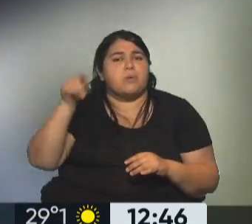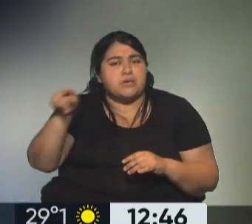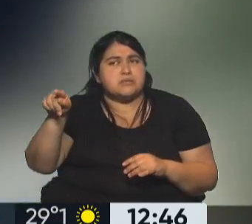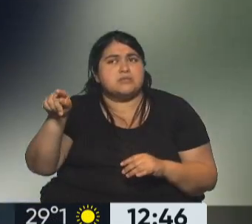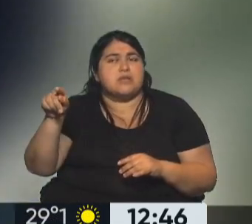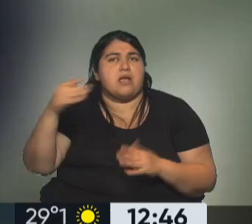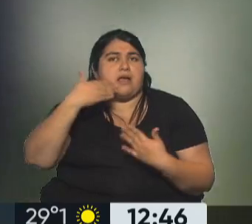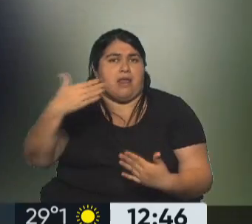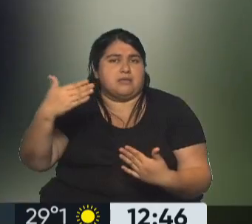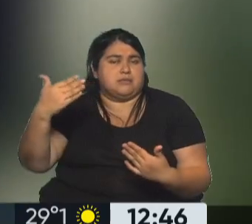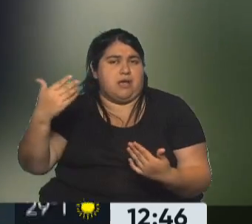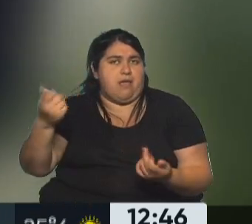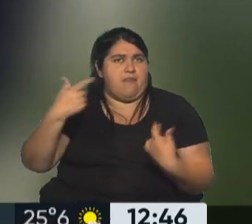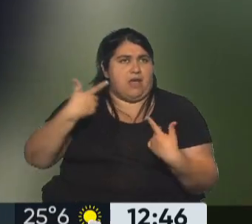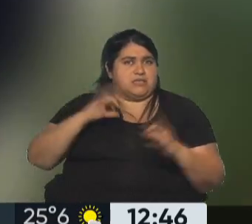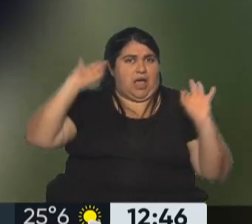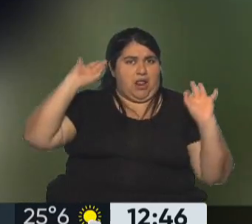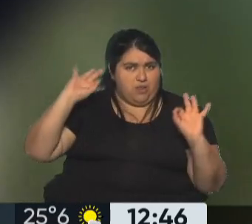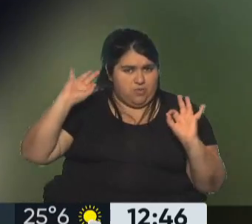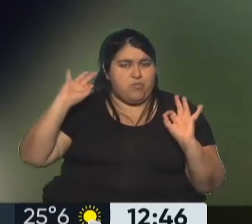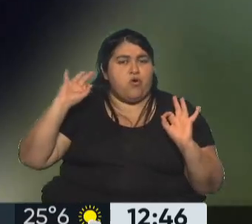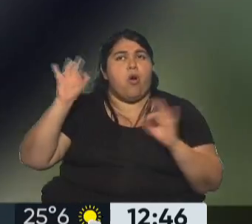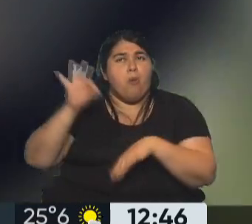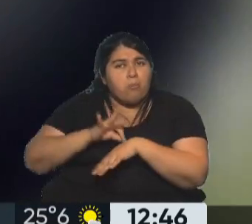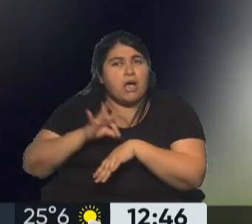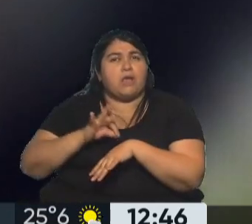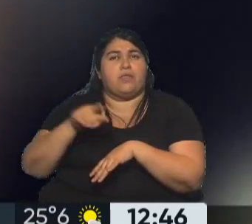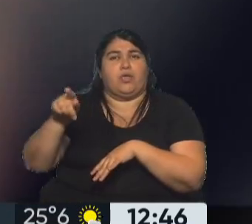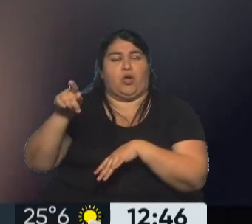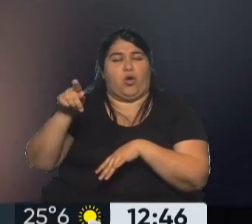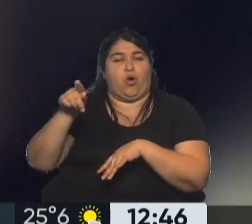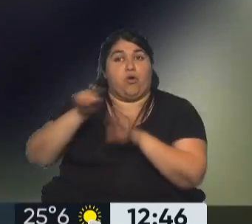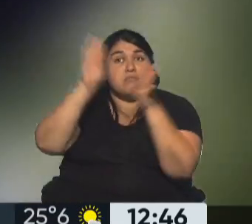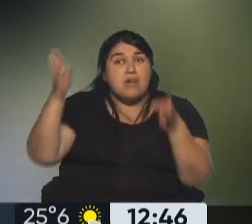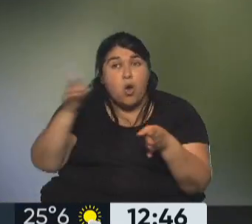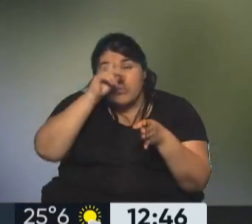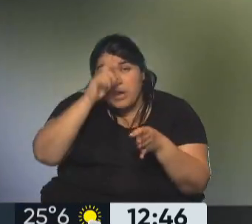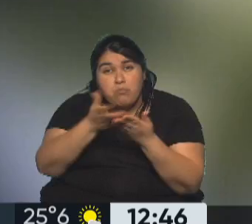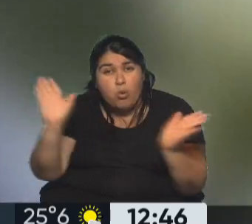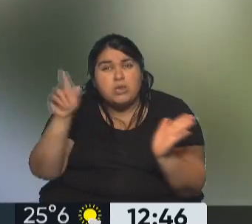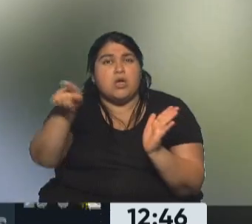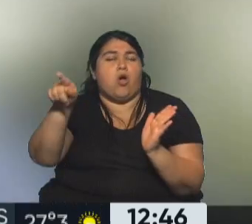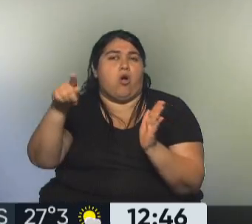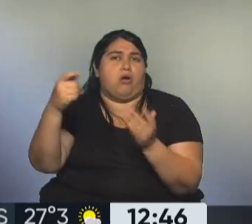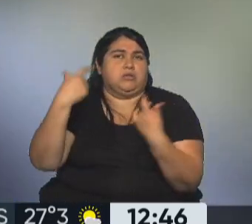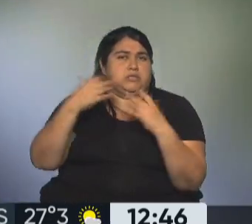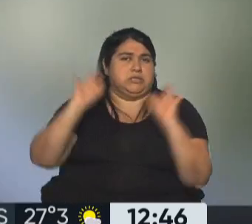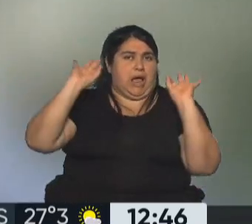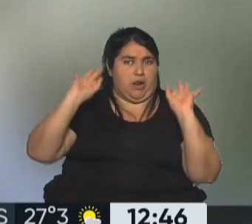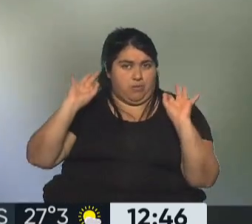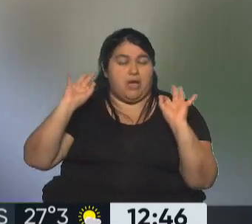salvado la vida doctores públicos, doctores de hospitales públicos. Entonces,